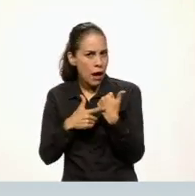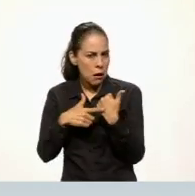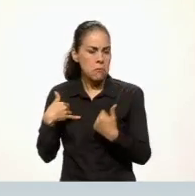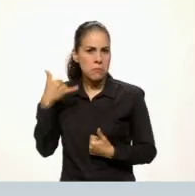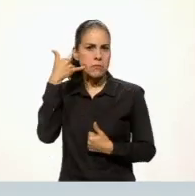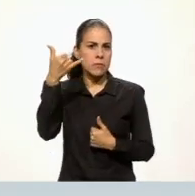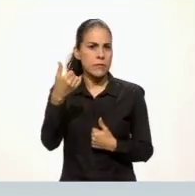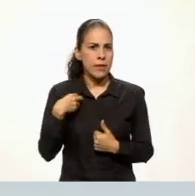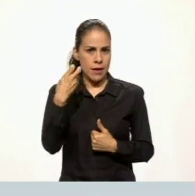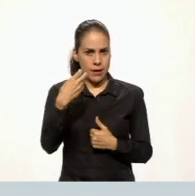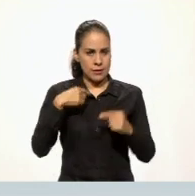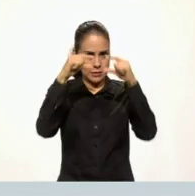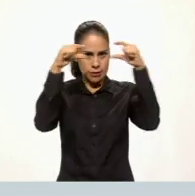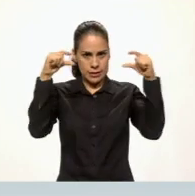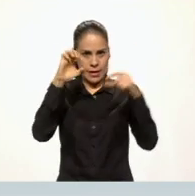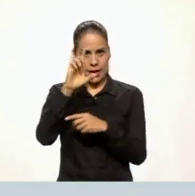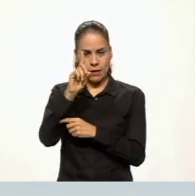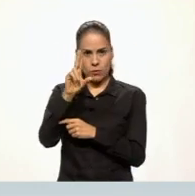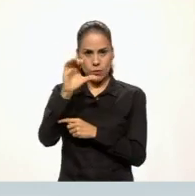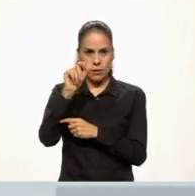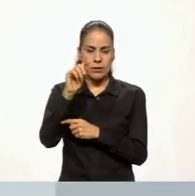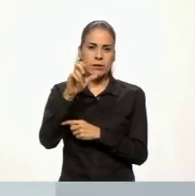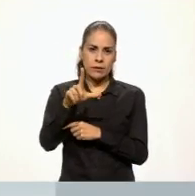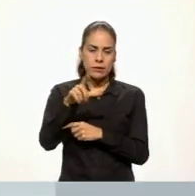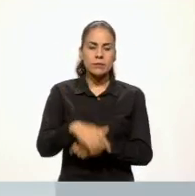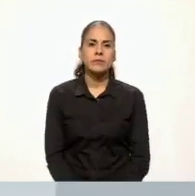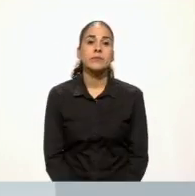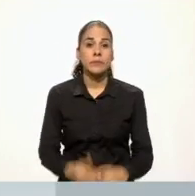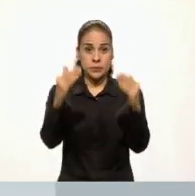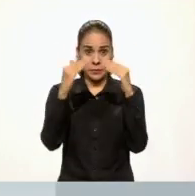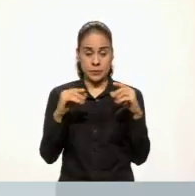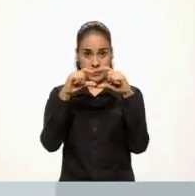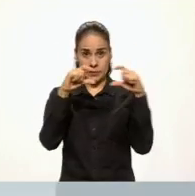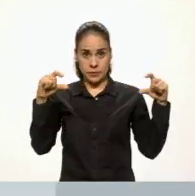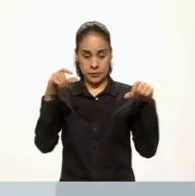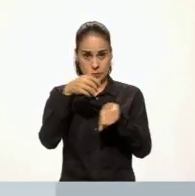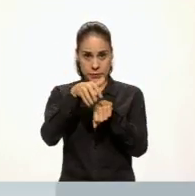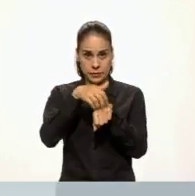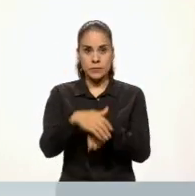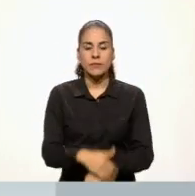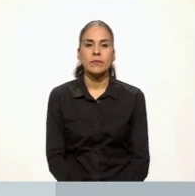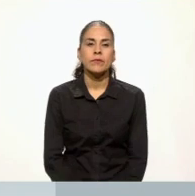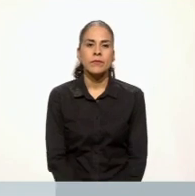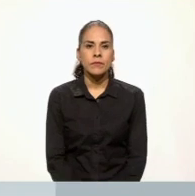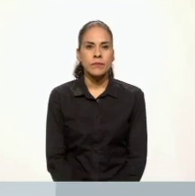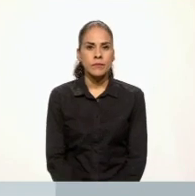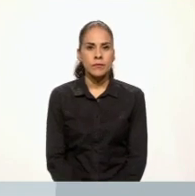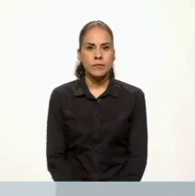5536-017599 y 800-288